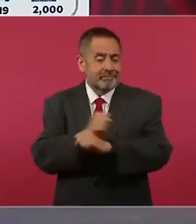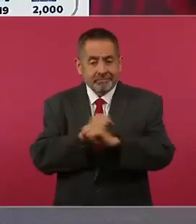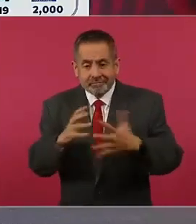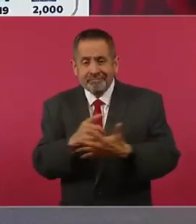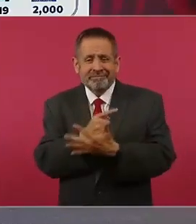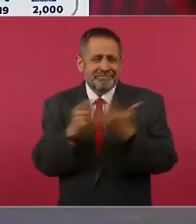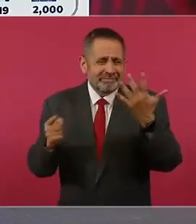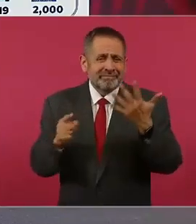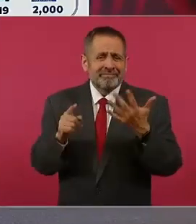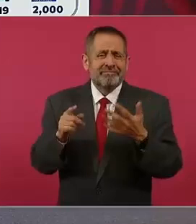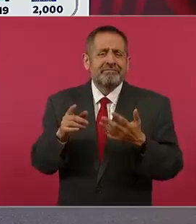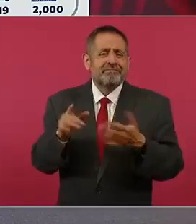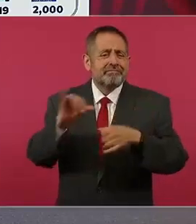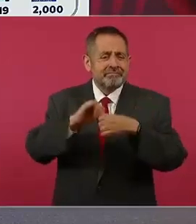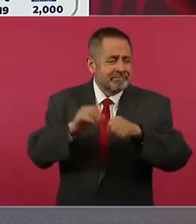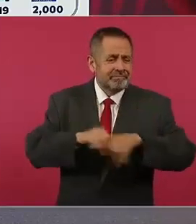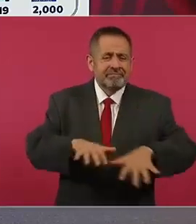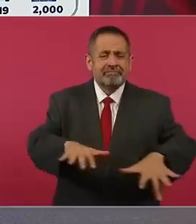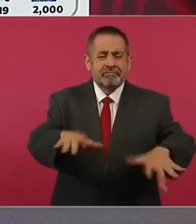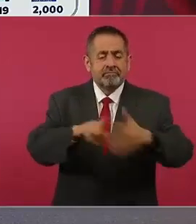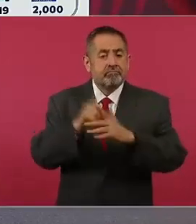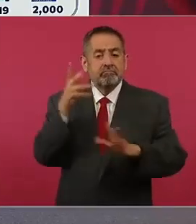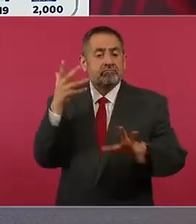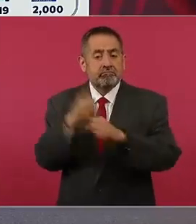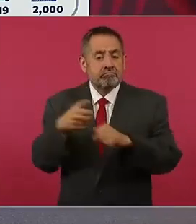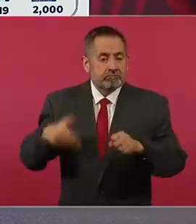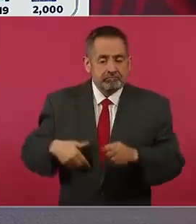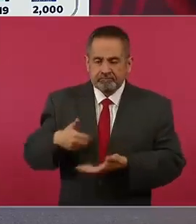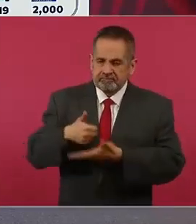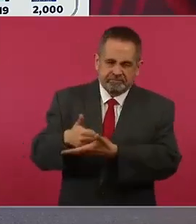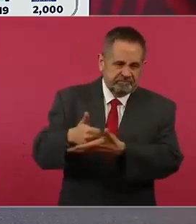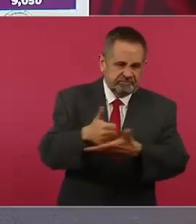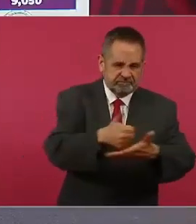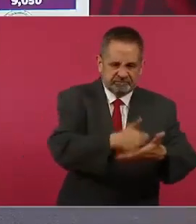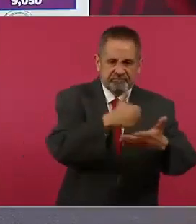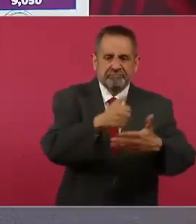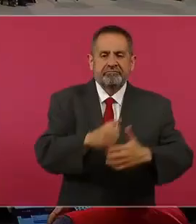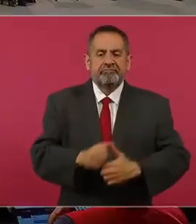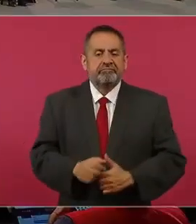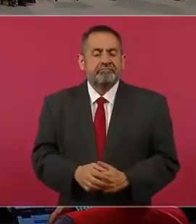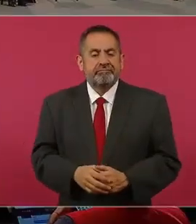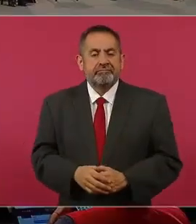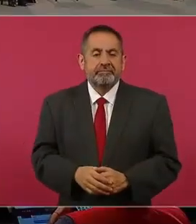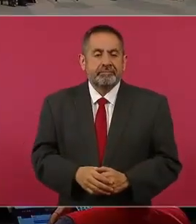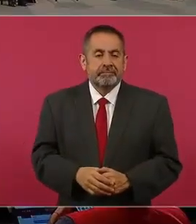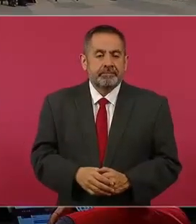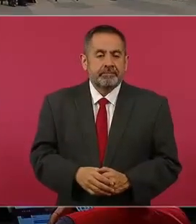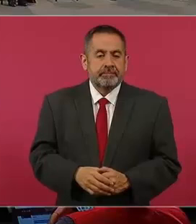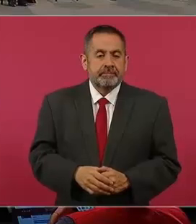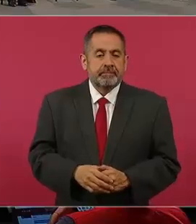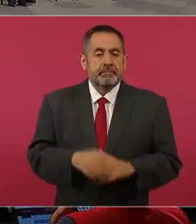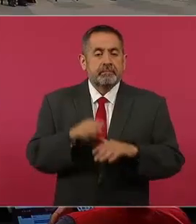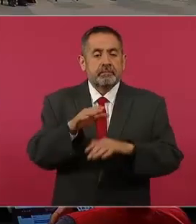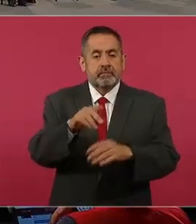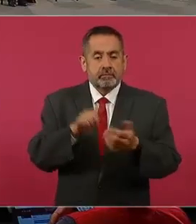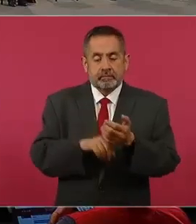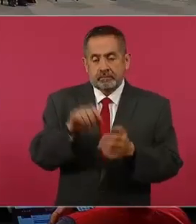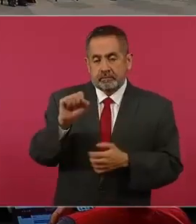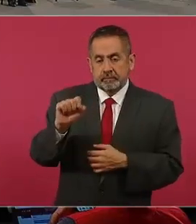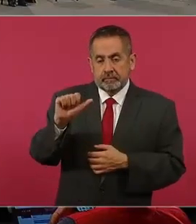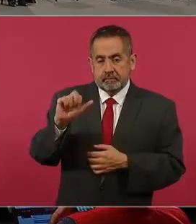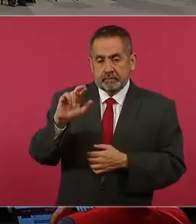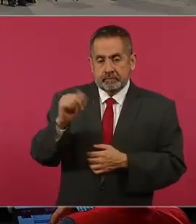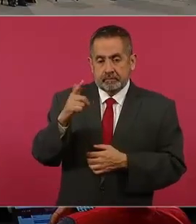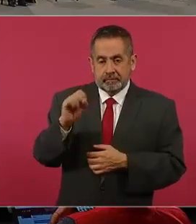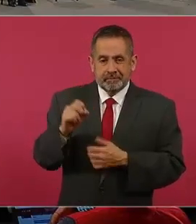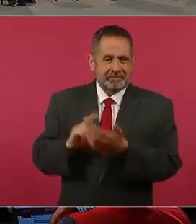de sustancias químicas y un accidente vehicular. Adelante. En cuanto a la Operación Sargazo, seis